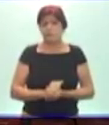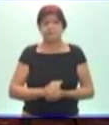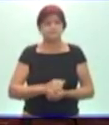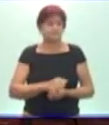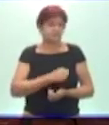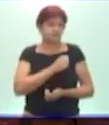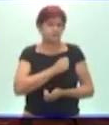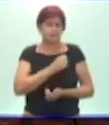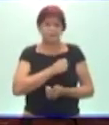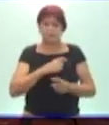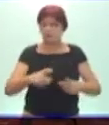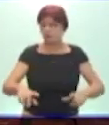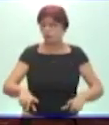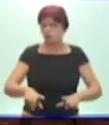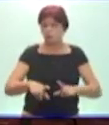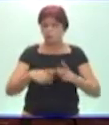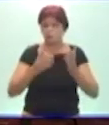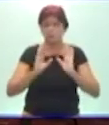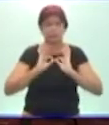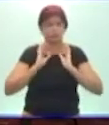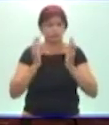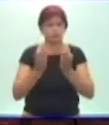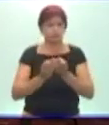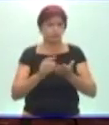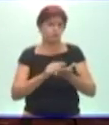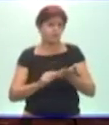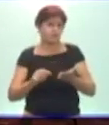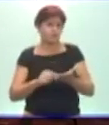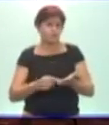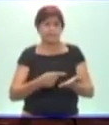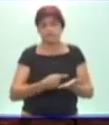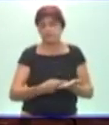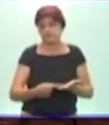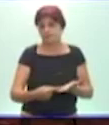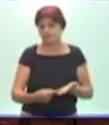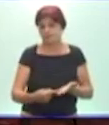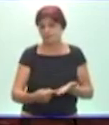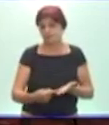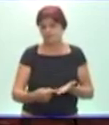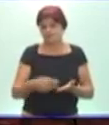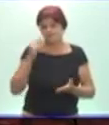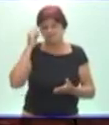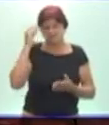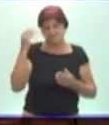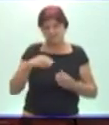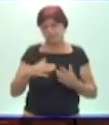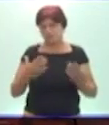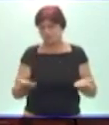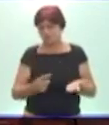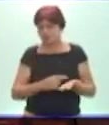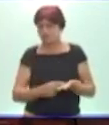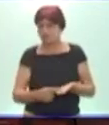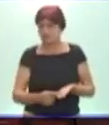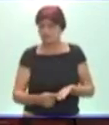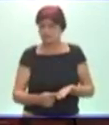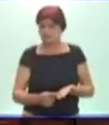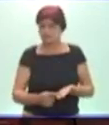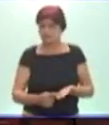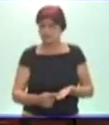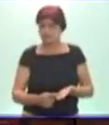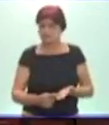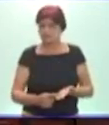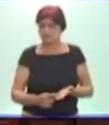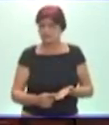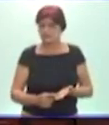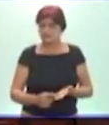mucho más por cumplir esa planificación de la semana. Ahora, ¿qué hay que tener en cuenta en esa planificación de la semana? Miren, hay que